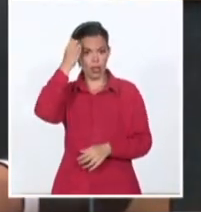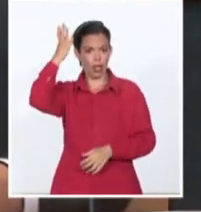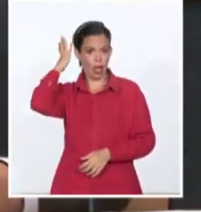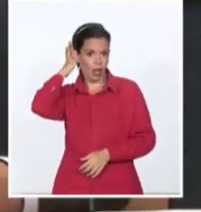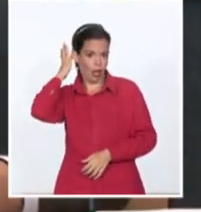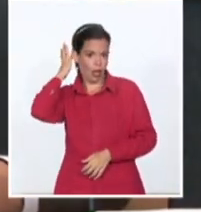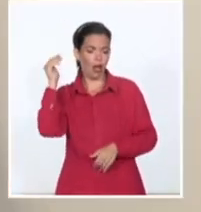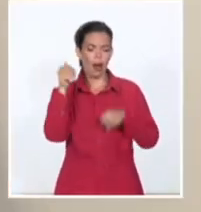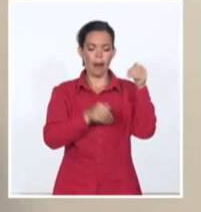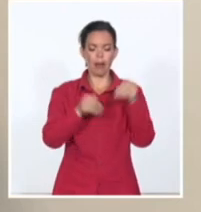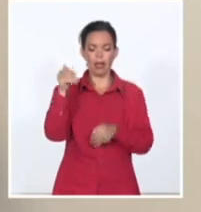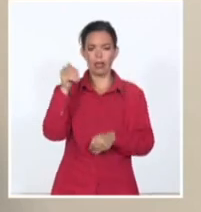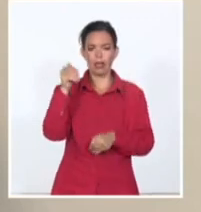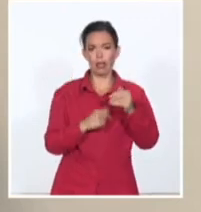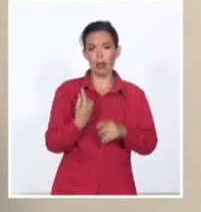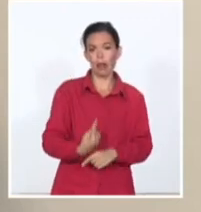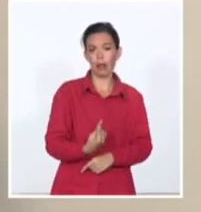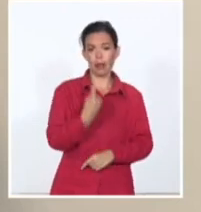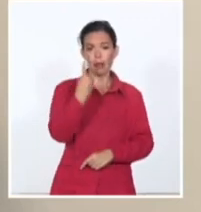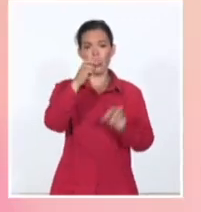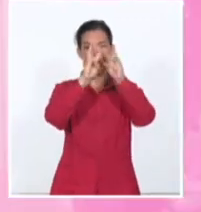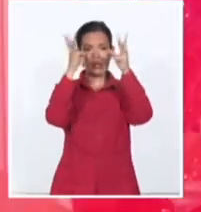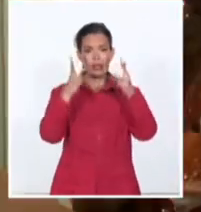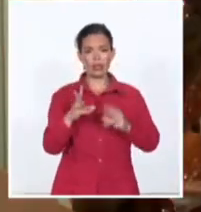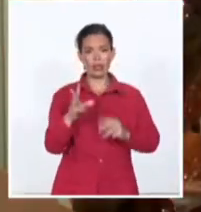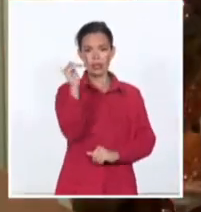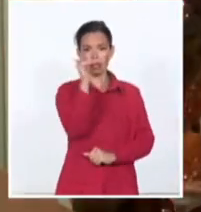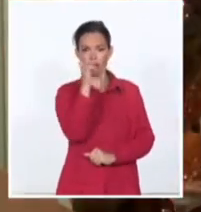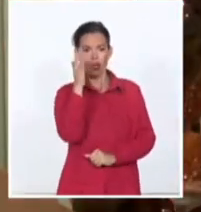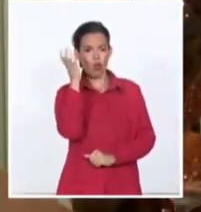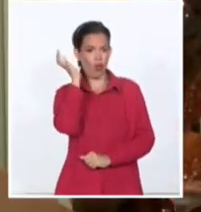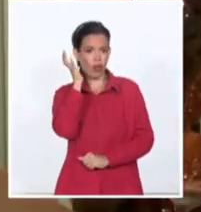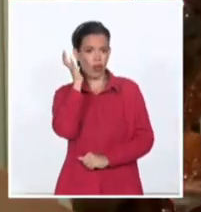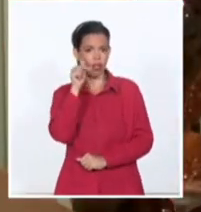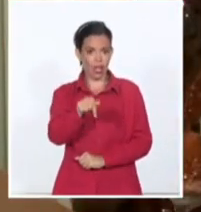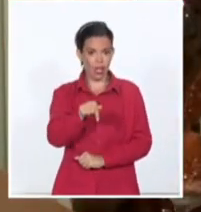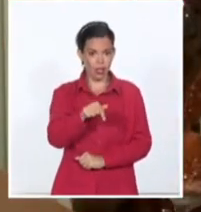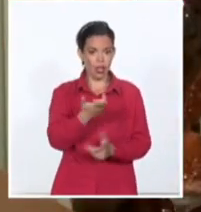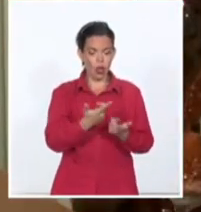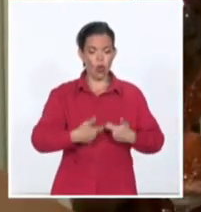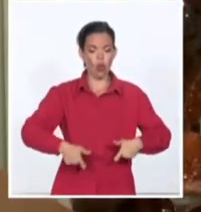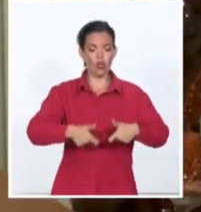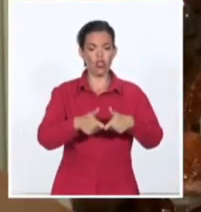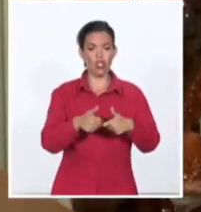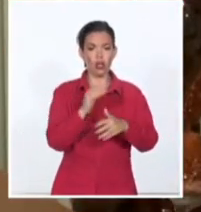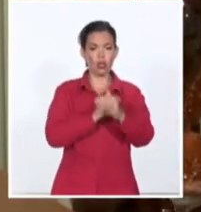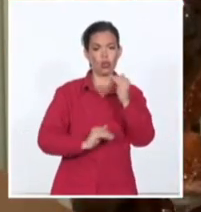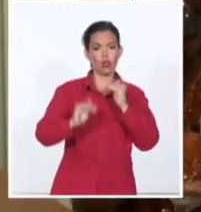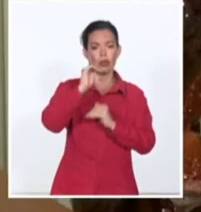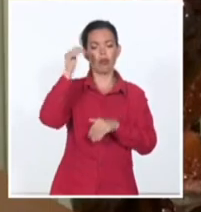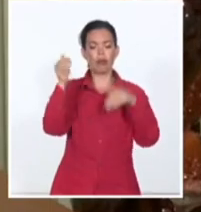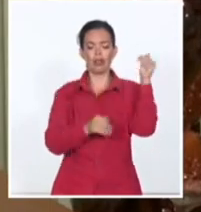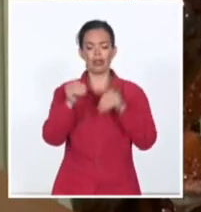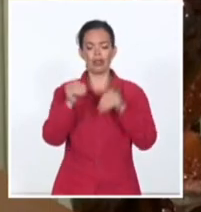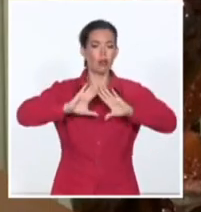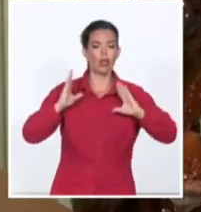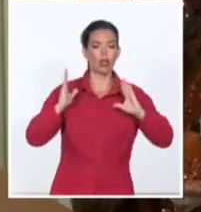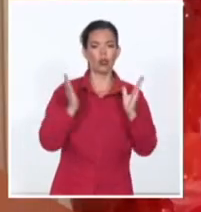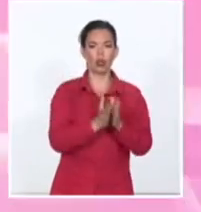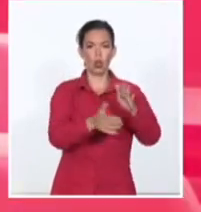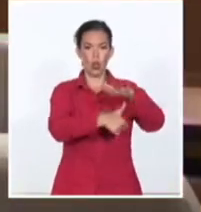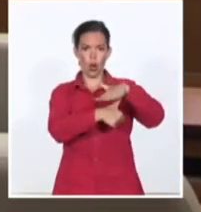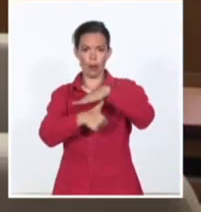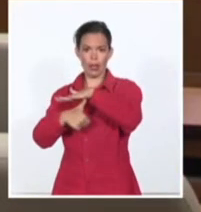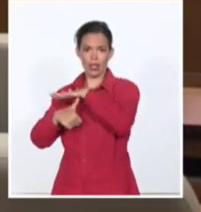primera vez a través de una videoconferencia en el Consejo Supremo Económico Euroasiático, con la presencia de todos los presidentes de los